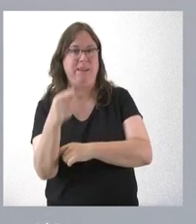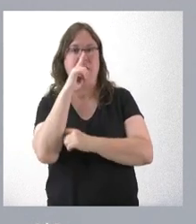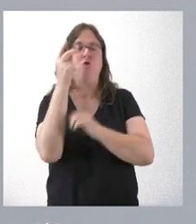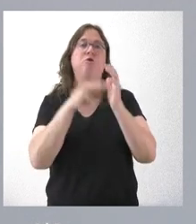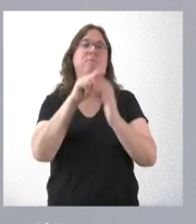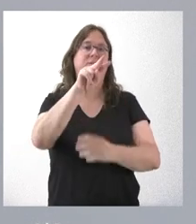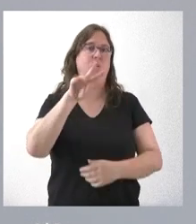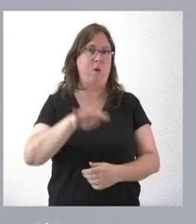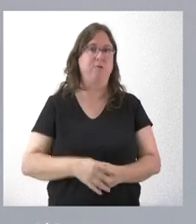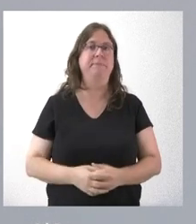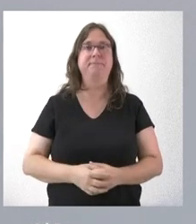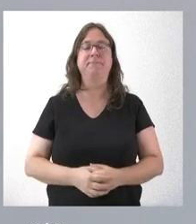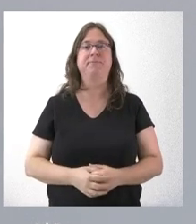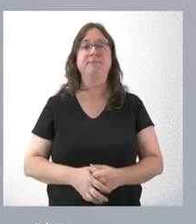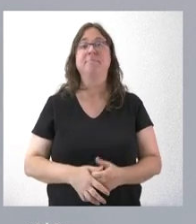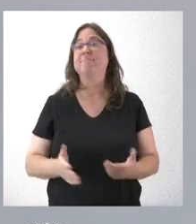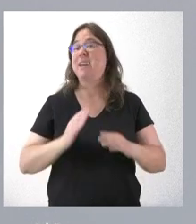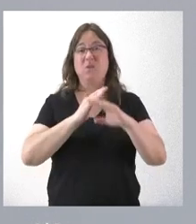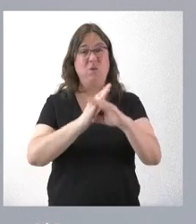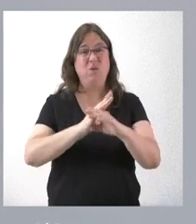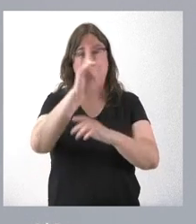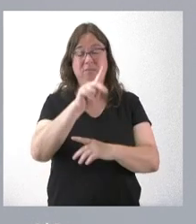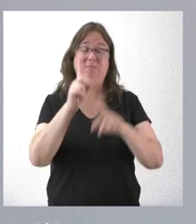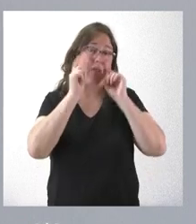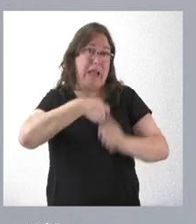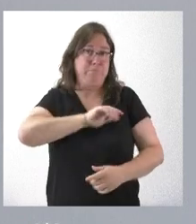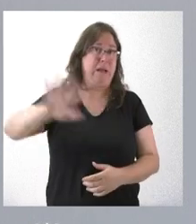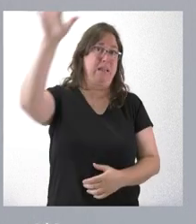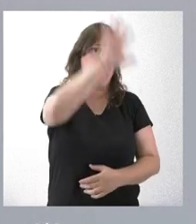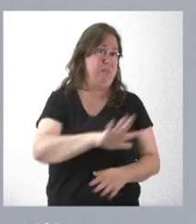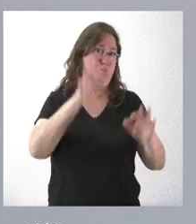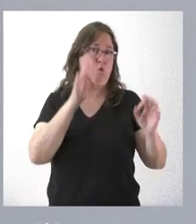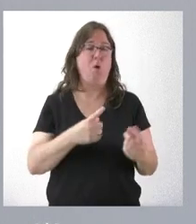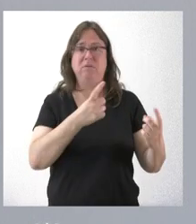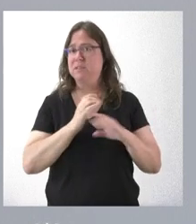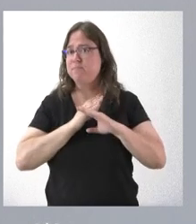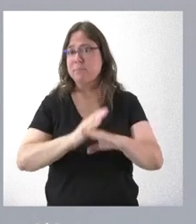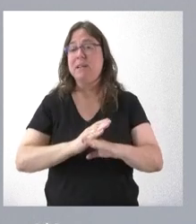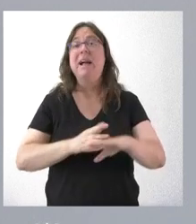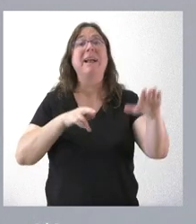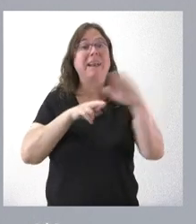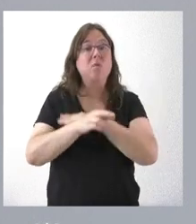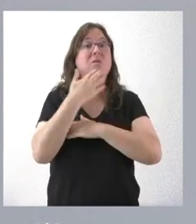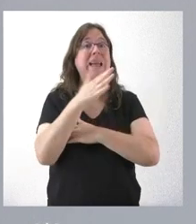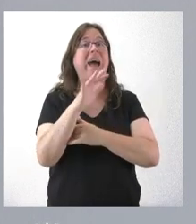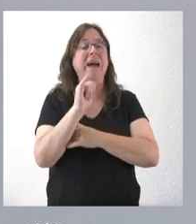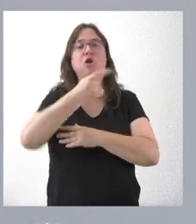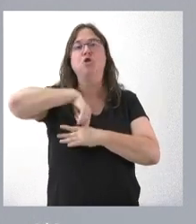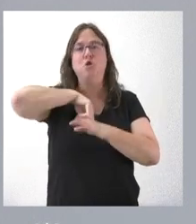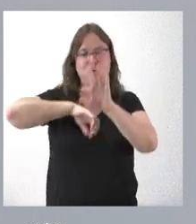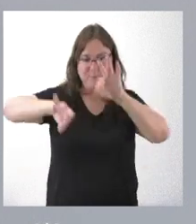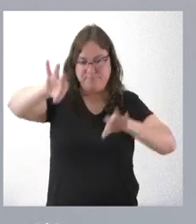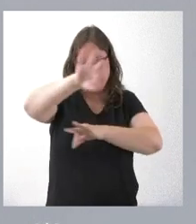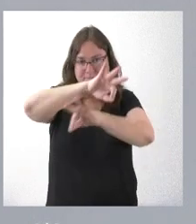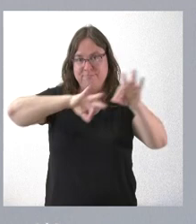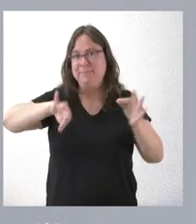En todo caso, siendo insuficiente para toda España el número de profesionales sanitarios disponibles, con los medios que tengamos nosotros reorganizaremos los